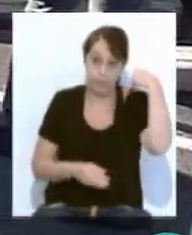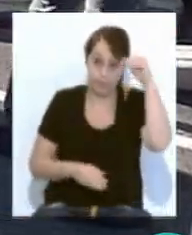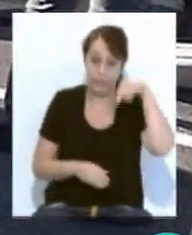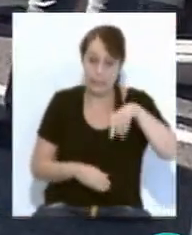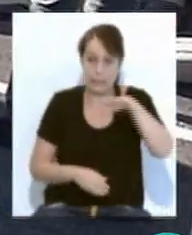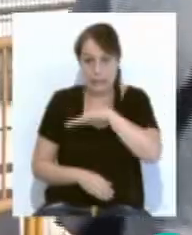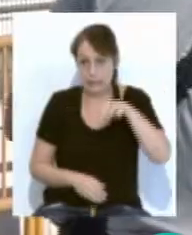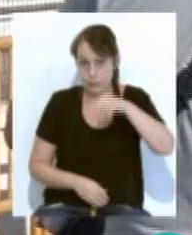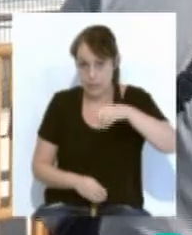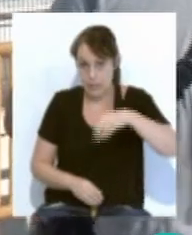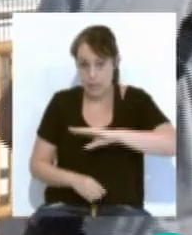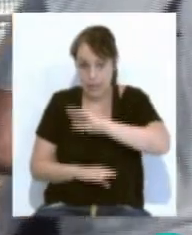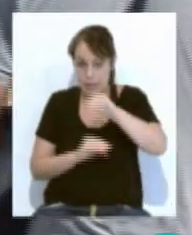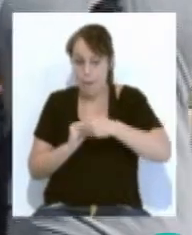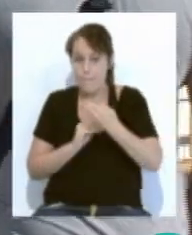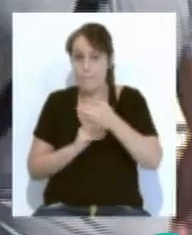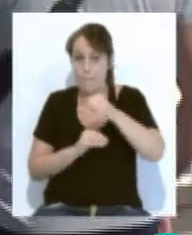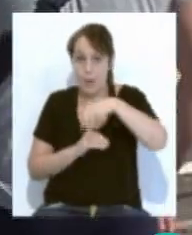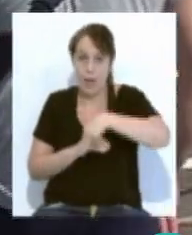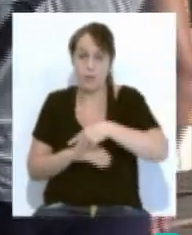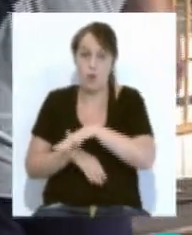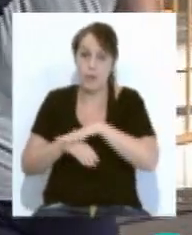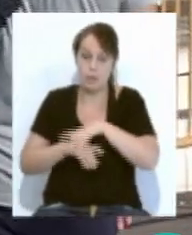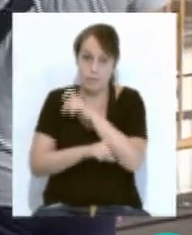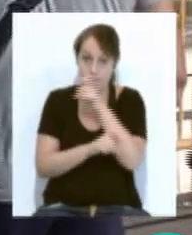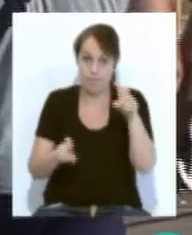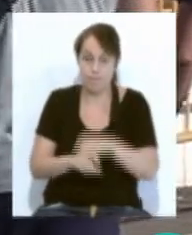a lo que se añade el nuevo BAM anunciado por el gobierno.